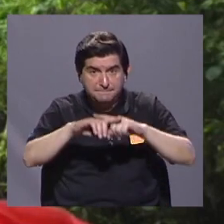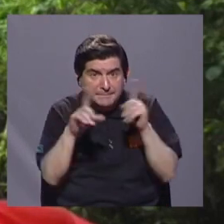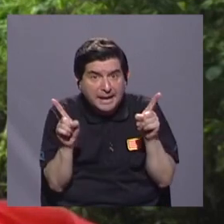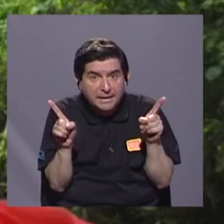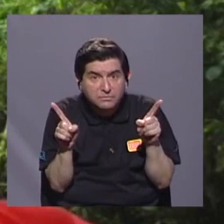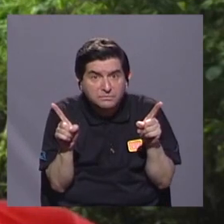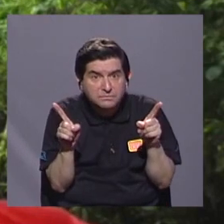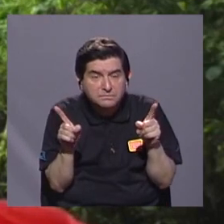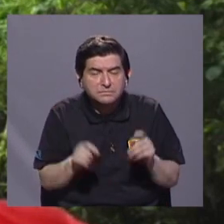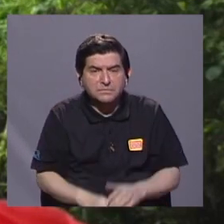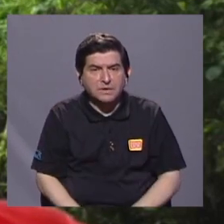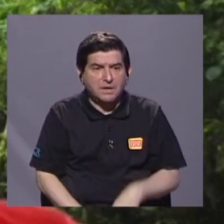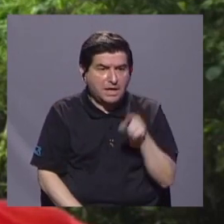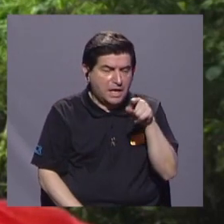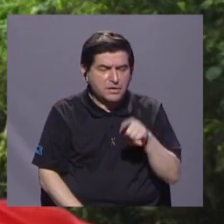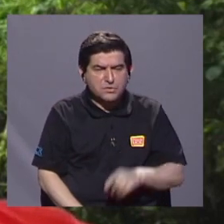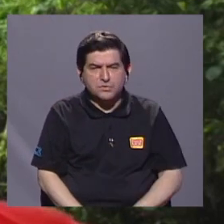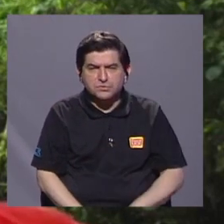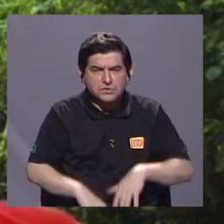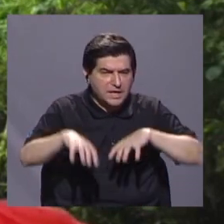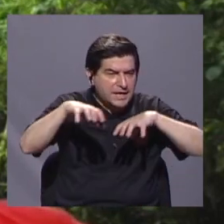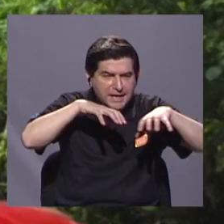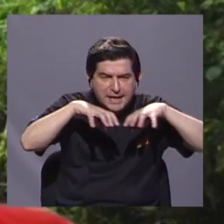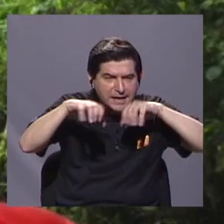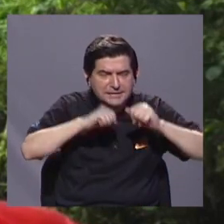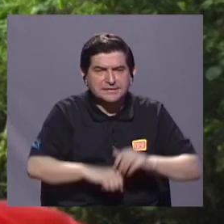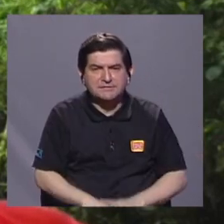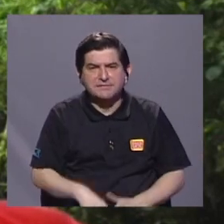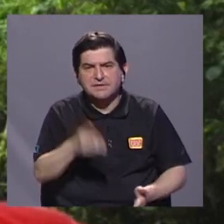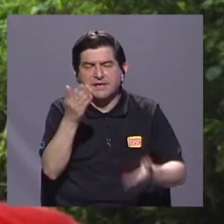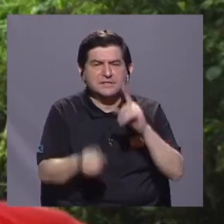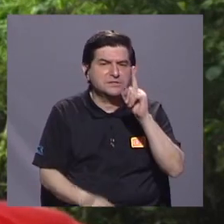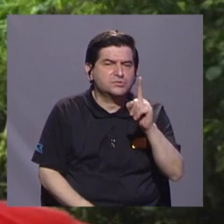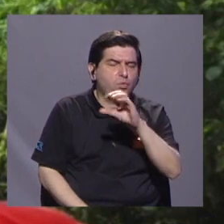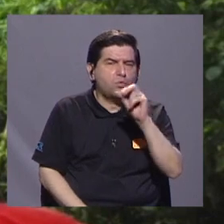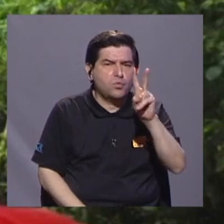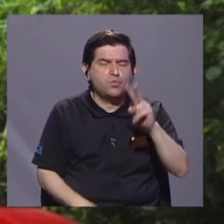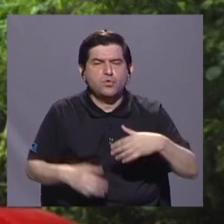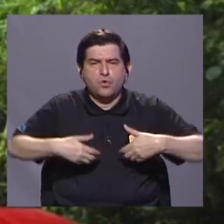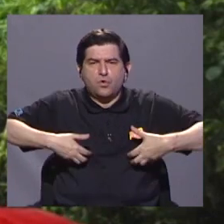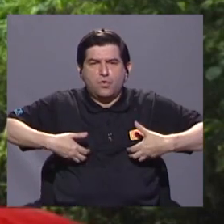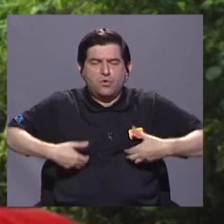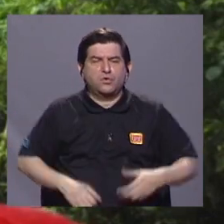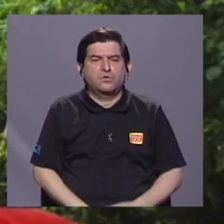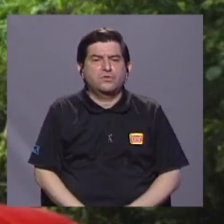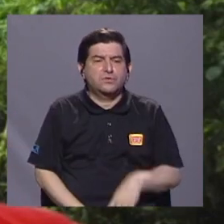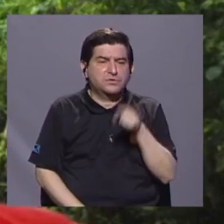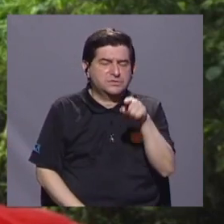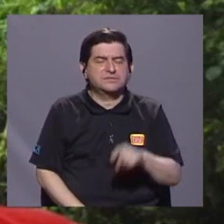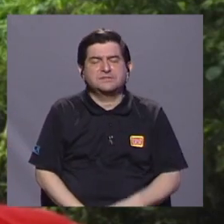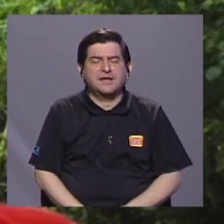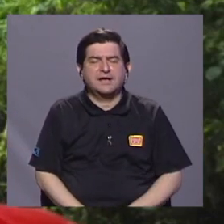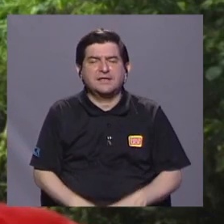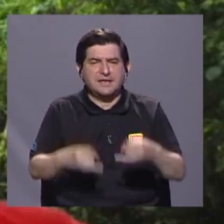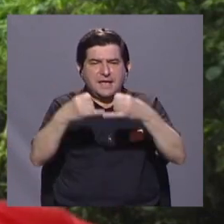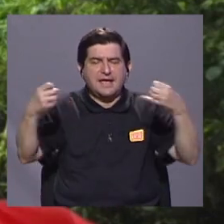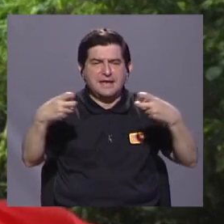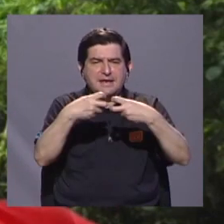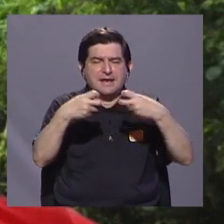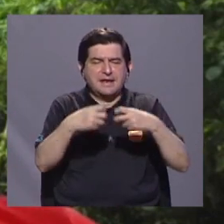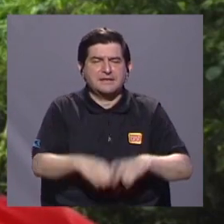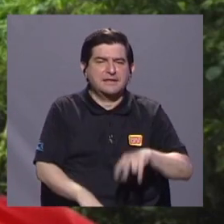realizan este movimiento, en ocasiones queda uno o dos animales en tendido eléctrico secundario o primario.